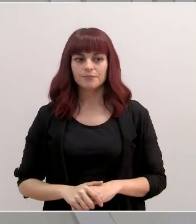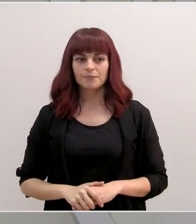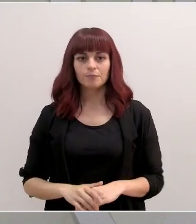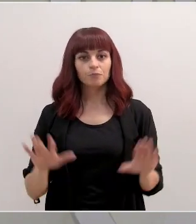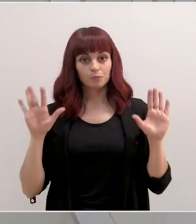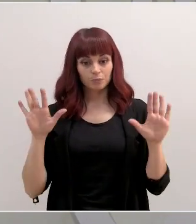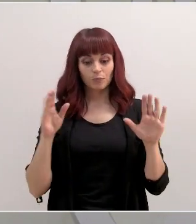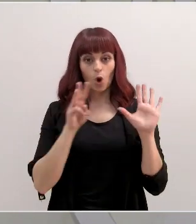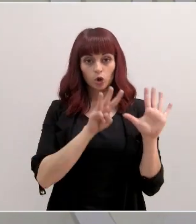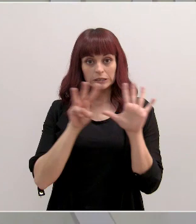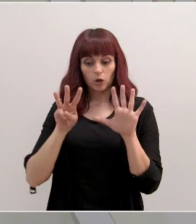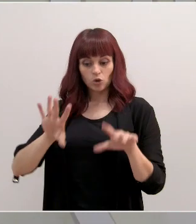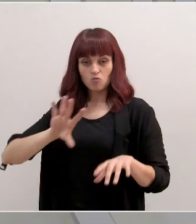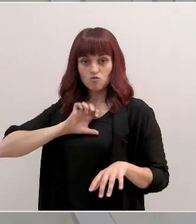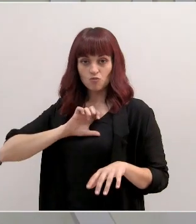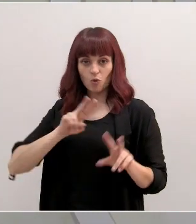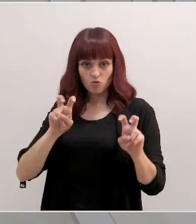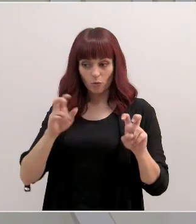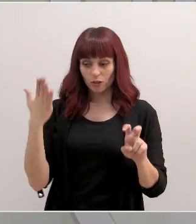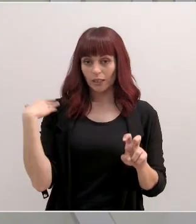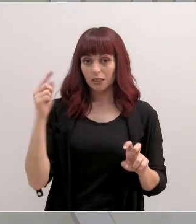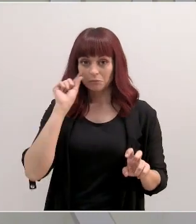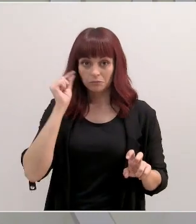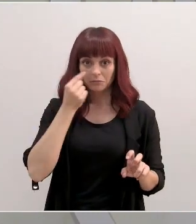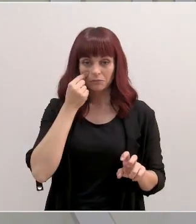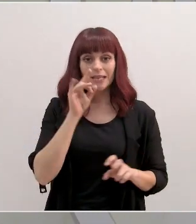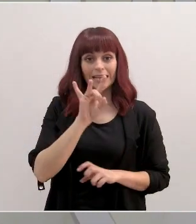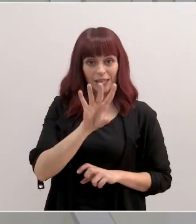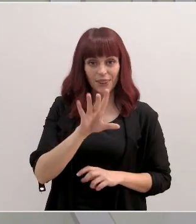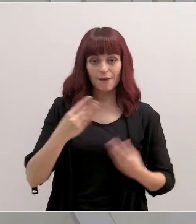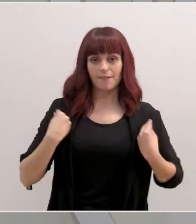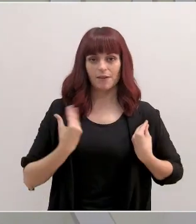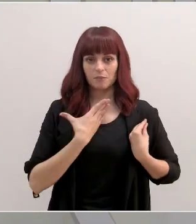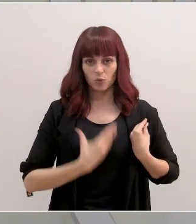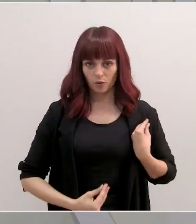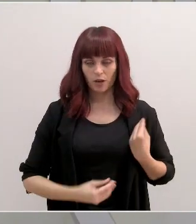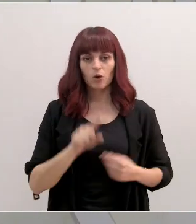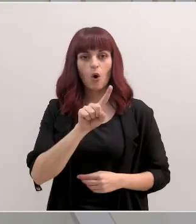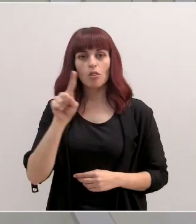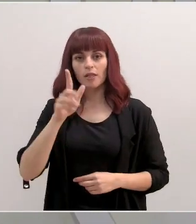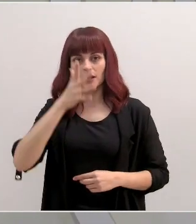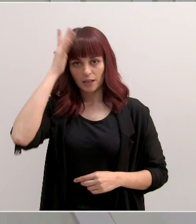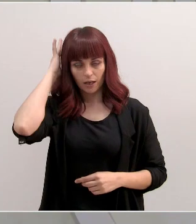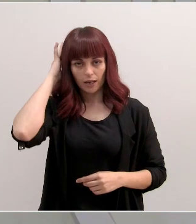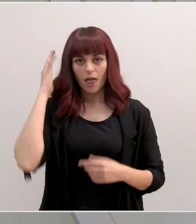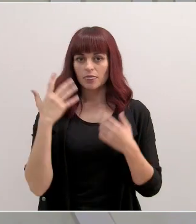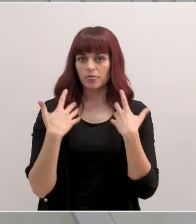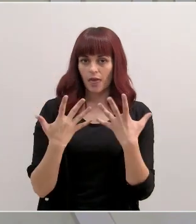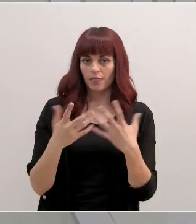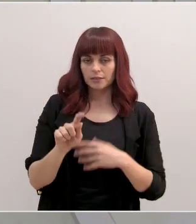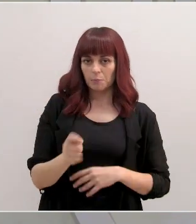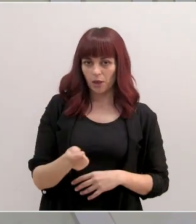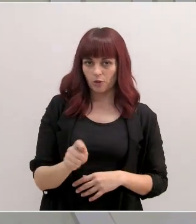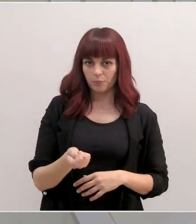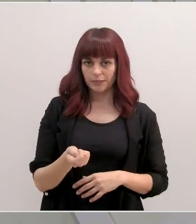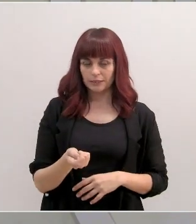De los 88 nuevos casos detectados en el día de ayer, 15 corresponden a Murcia, 11 a Cartagena, 10 a San